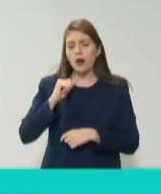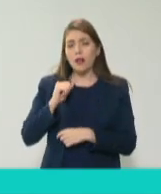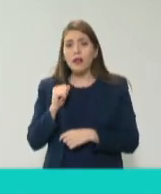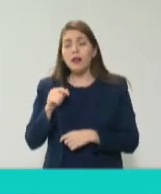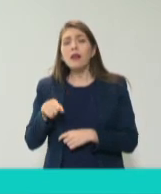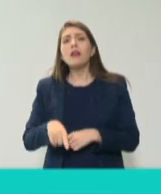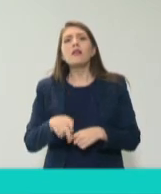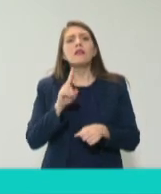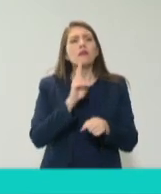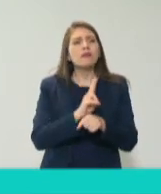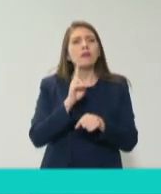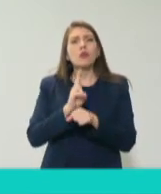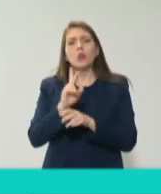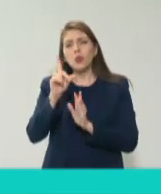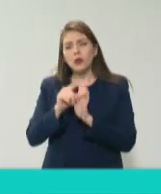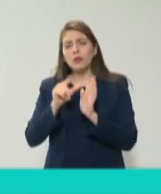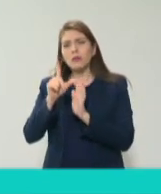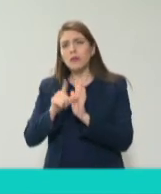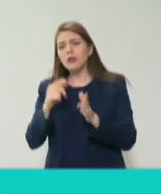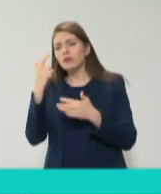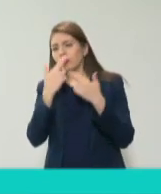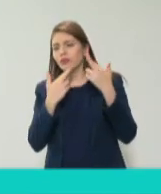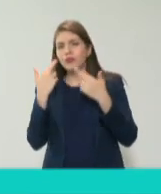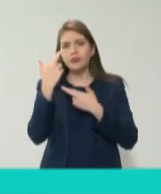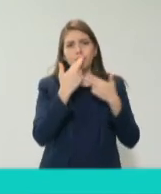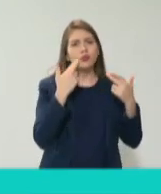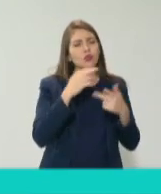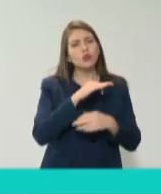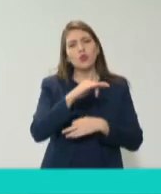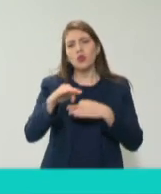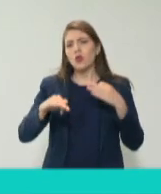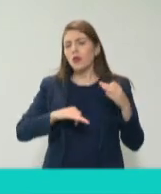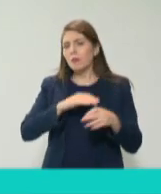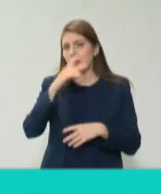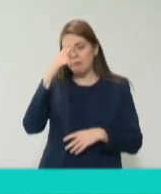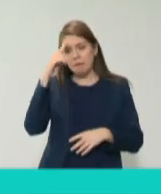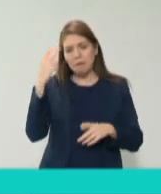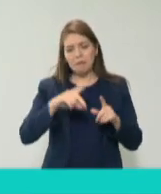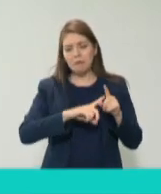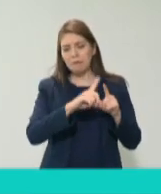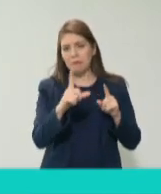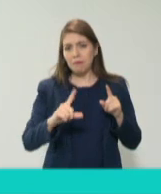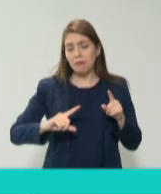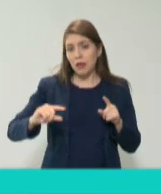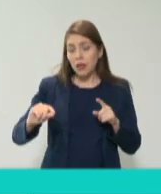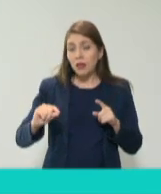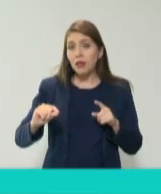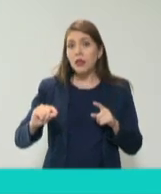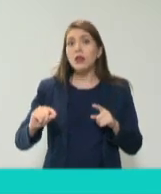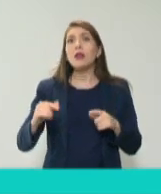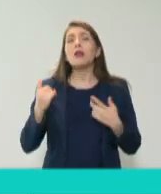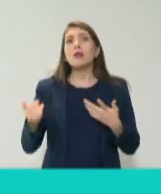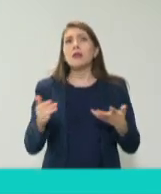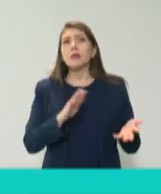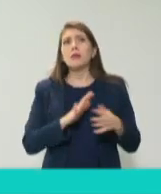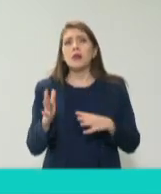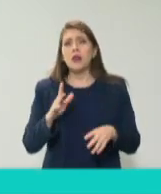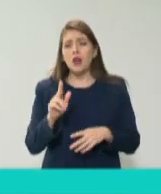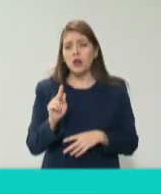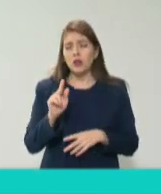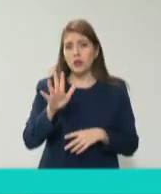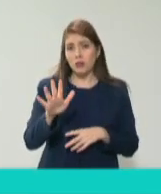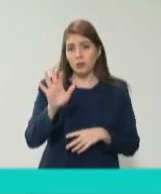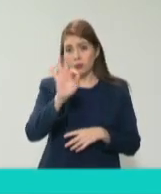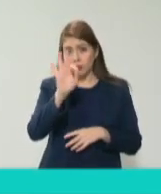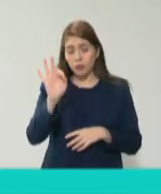guarderías alrededor de todo el país y de cuando empezamos ahora el 85%